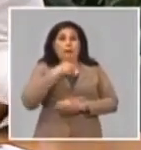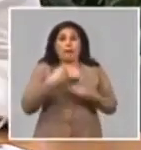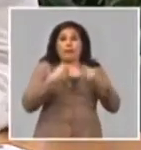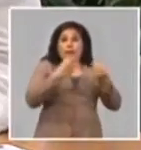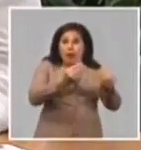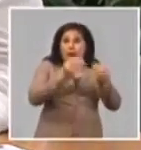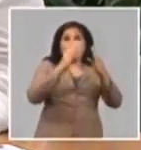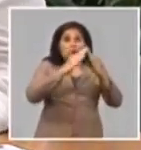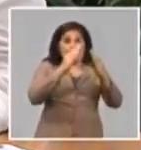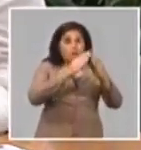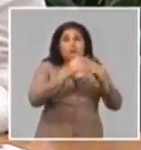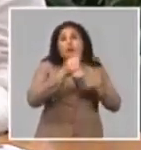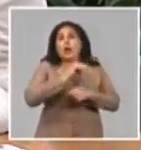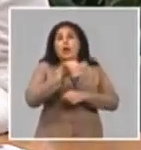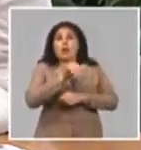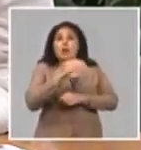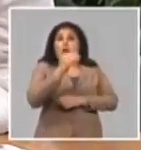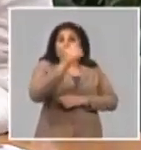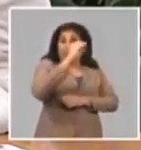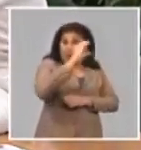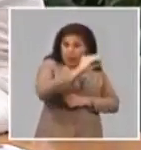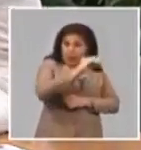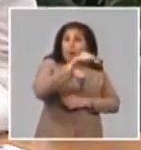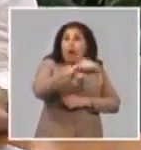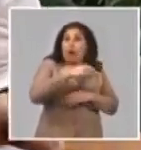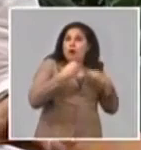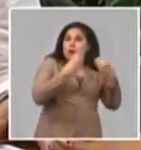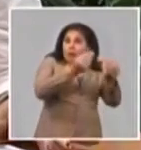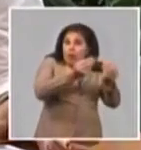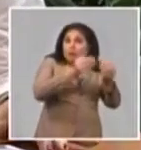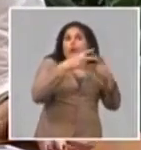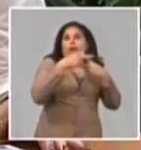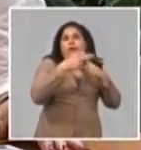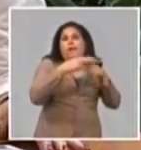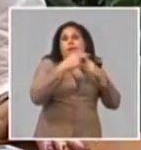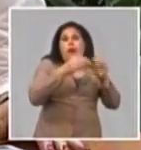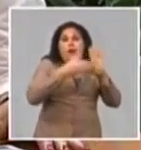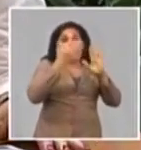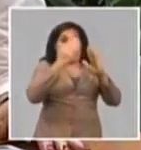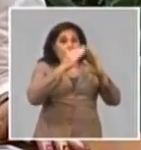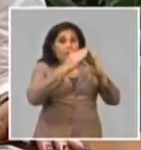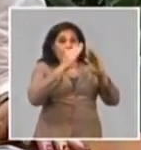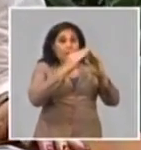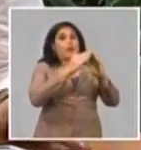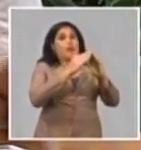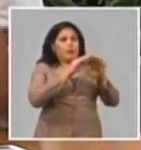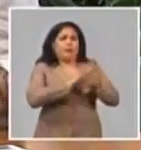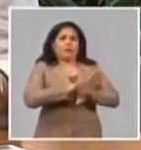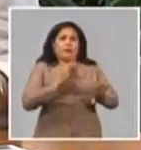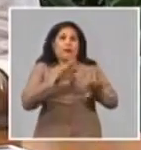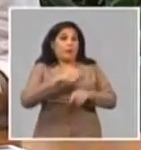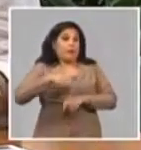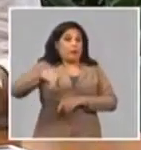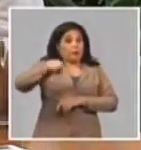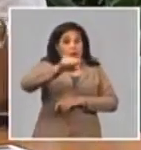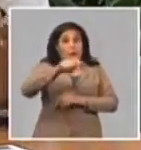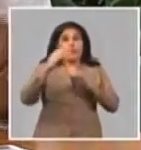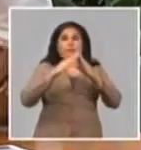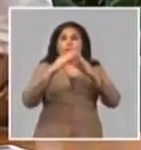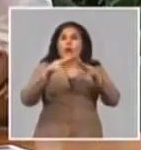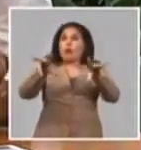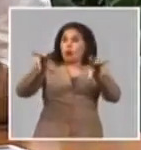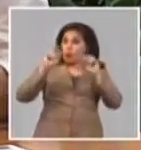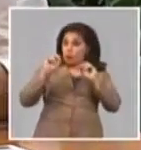ido entregando el financiamiento, ya se han estado terminando esta cantidad de acciones. De ellas, viviendas